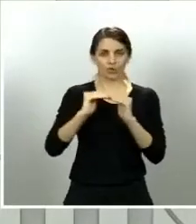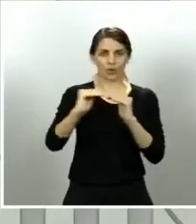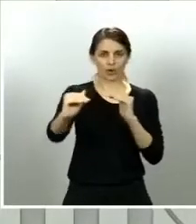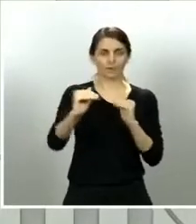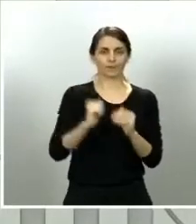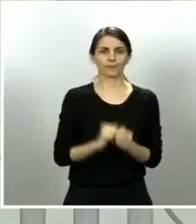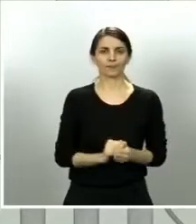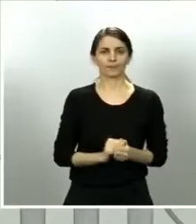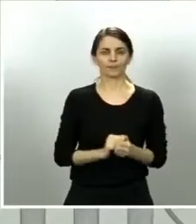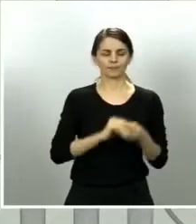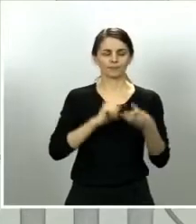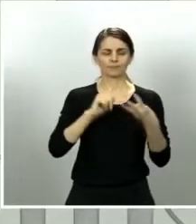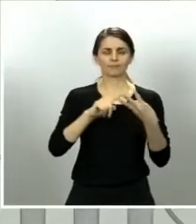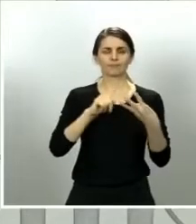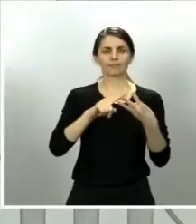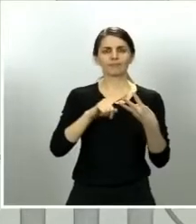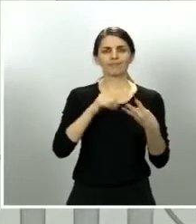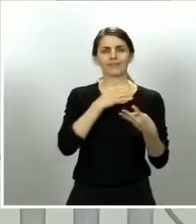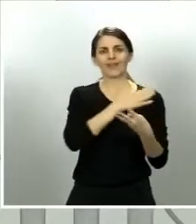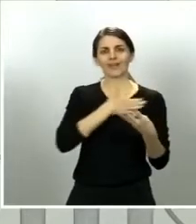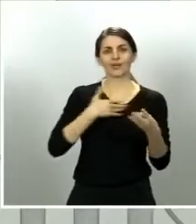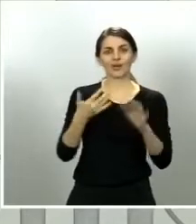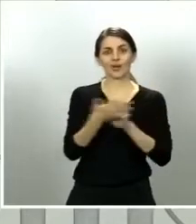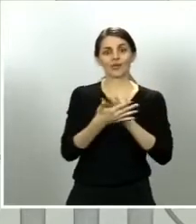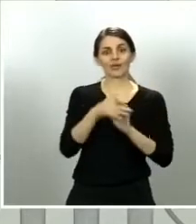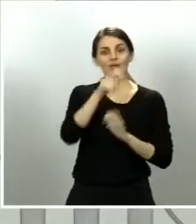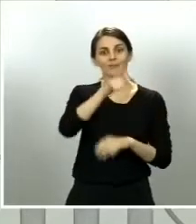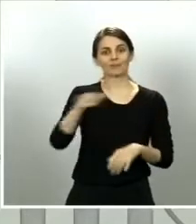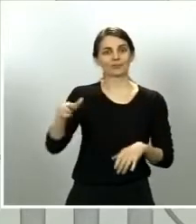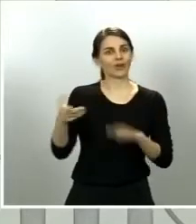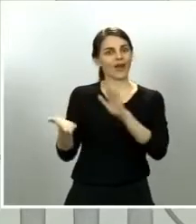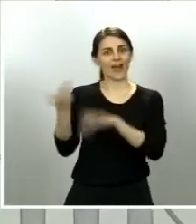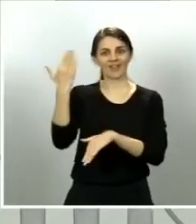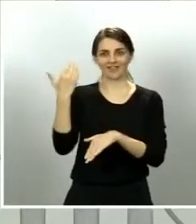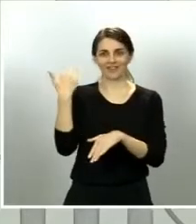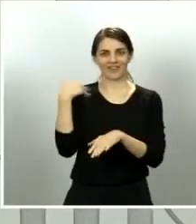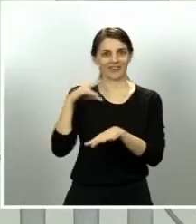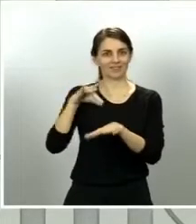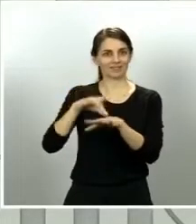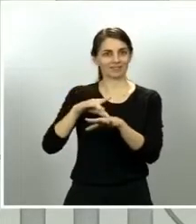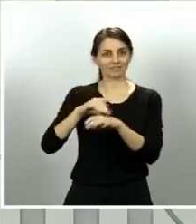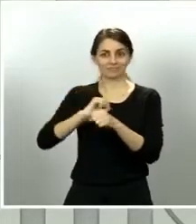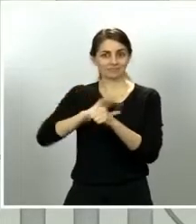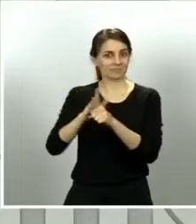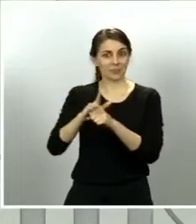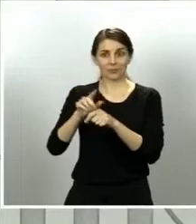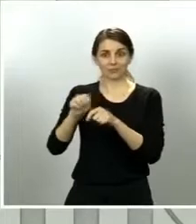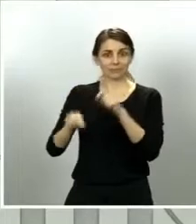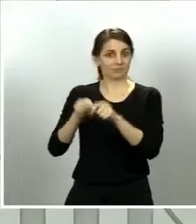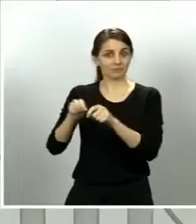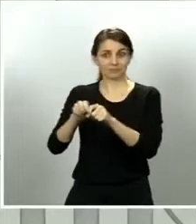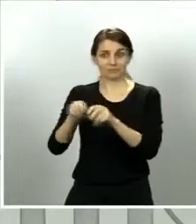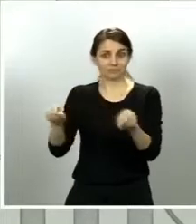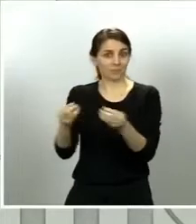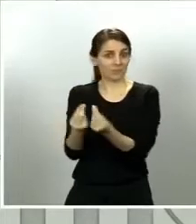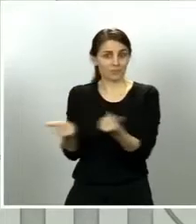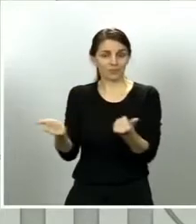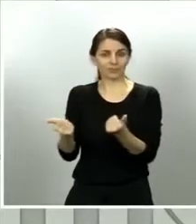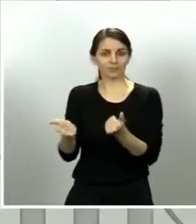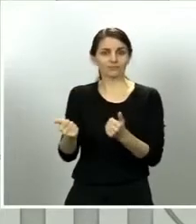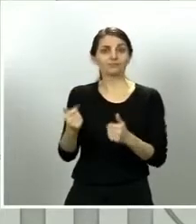es la cifra de recuperados. Los recuperados de las últimas 24 horas ascienden a 6